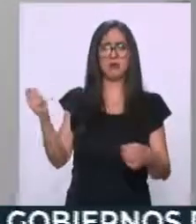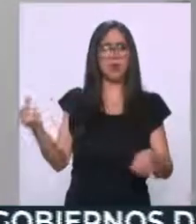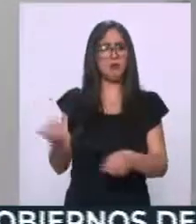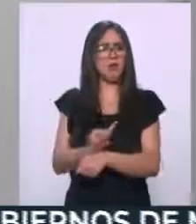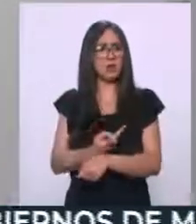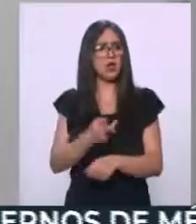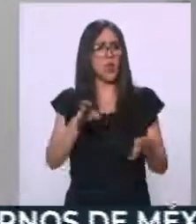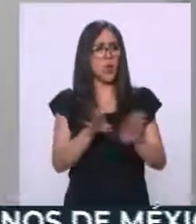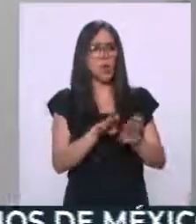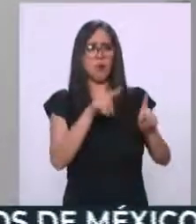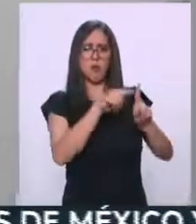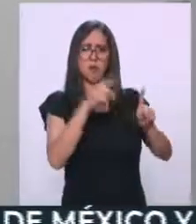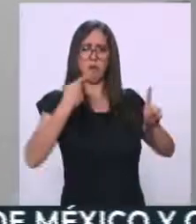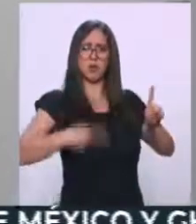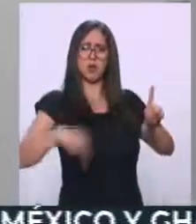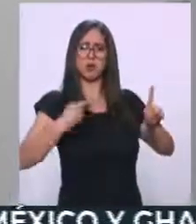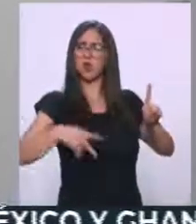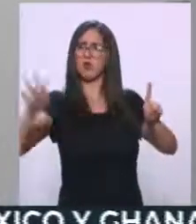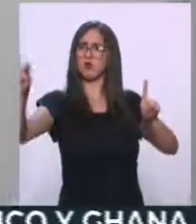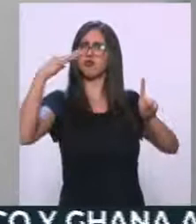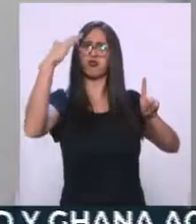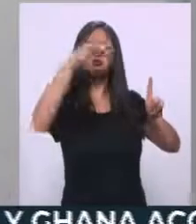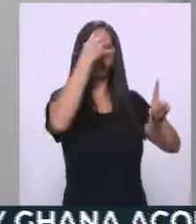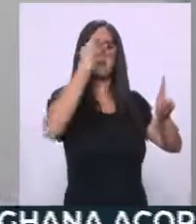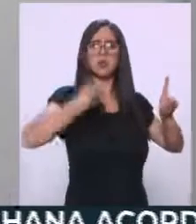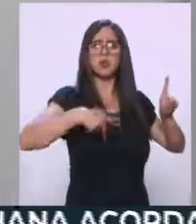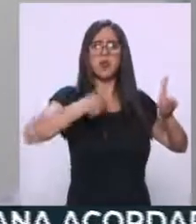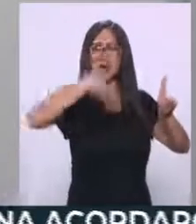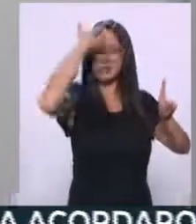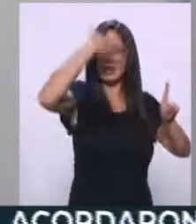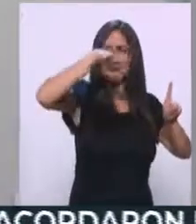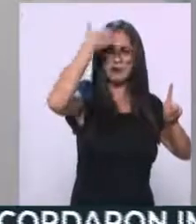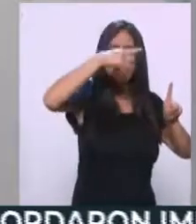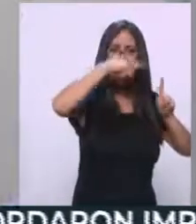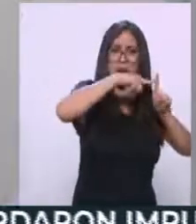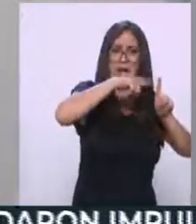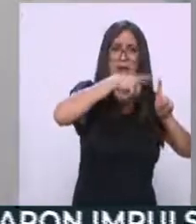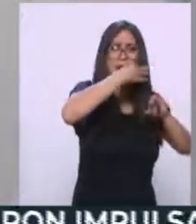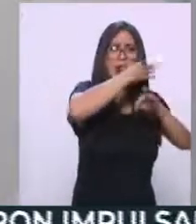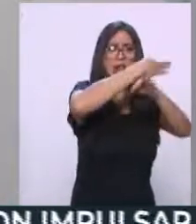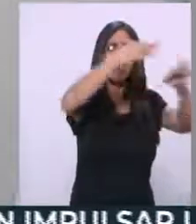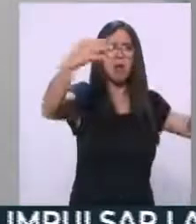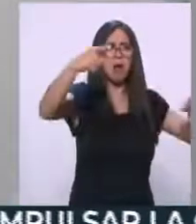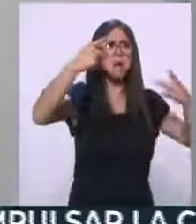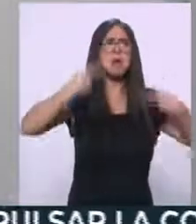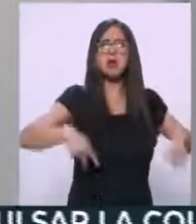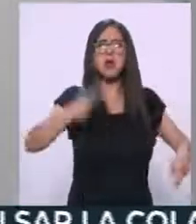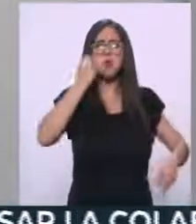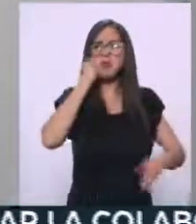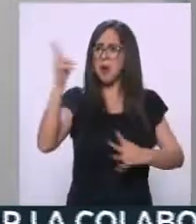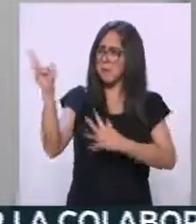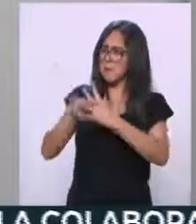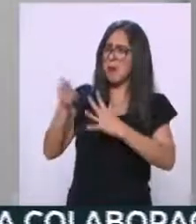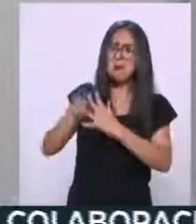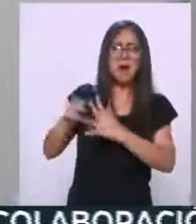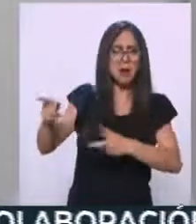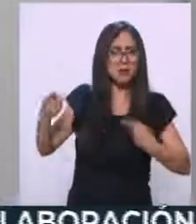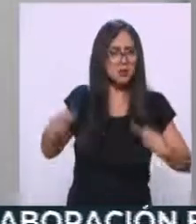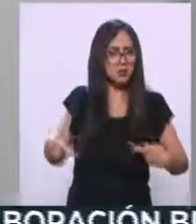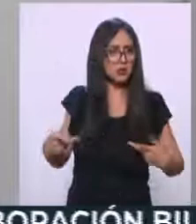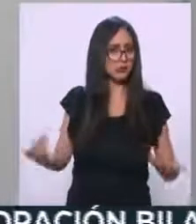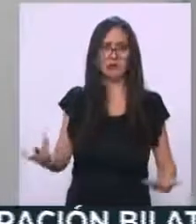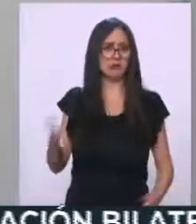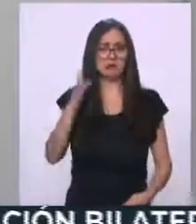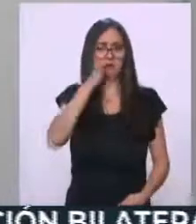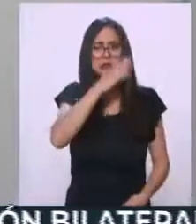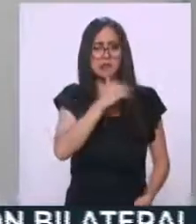persona así, con tanto micrófono, con tanto impacto, pues llame a linchar a un periodista. Es decir, hay